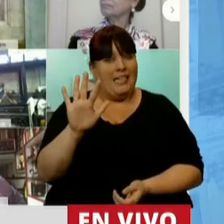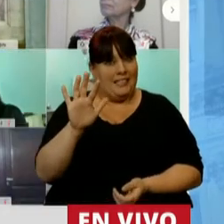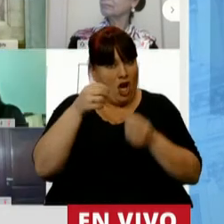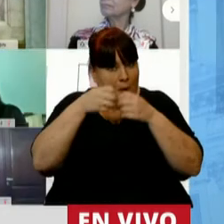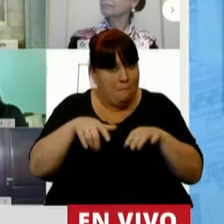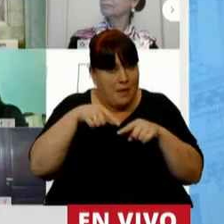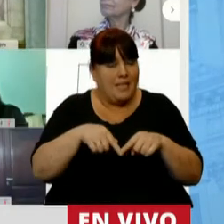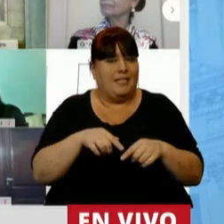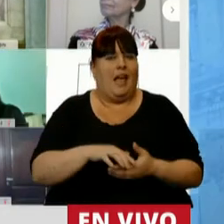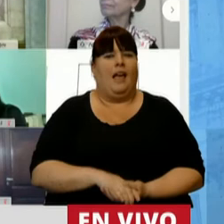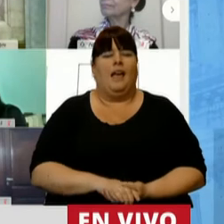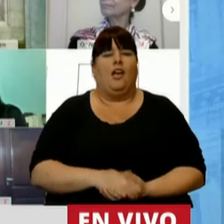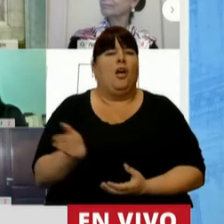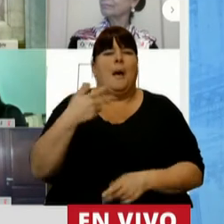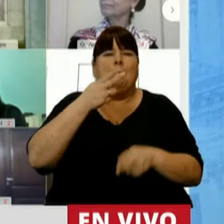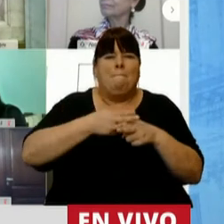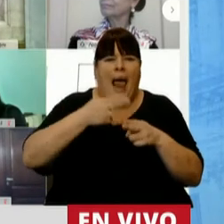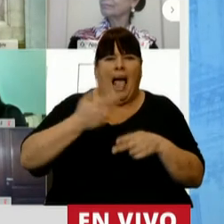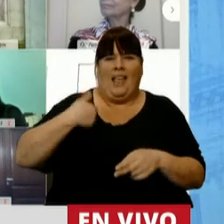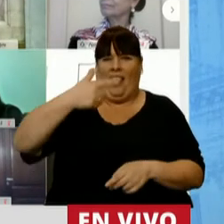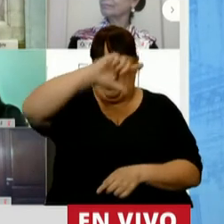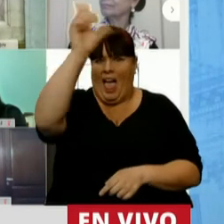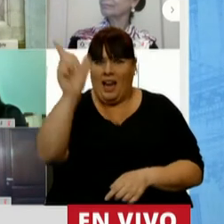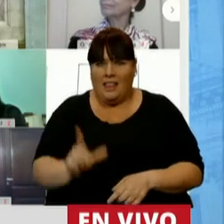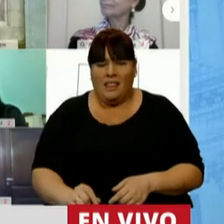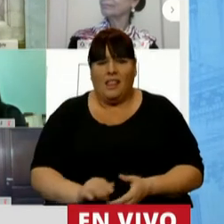tarde, en todas las plazas del país,